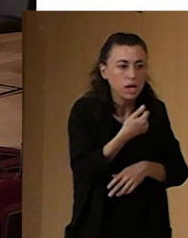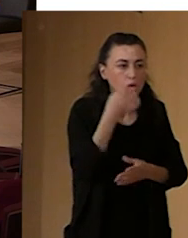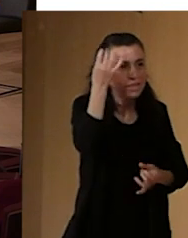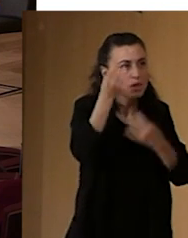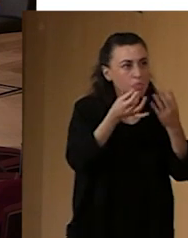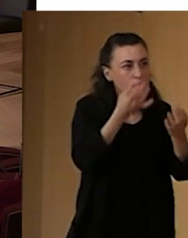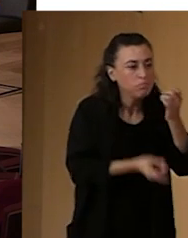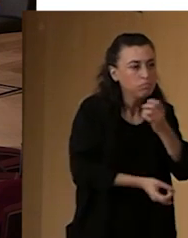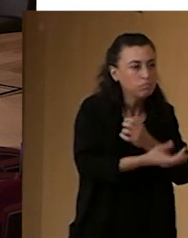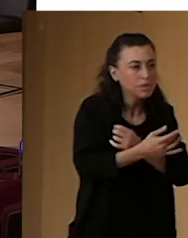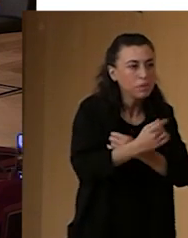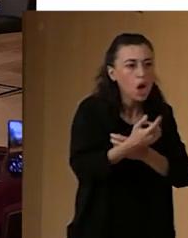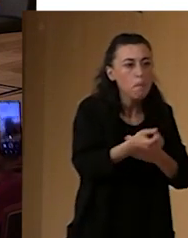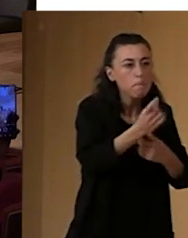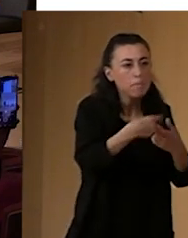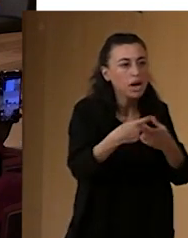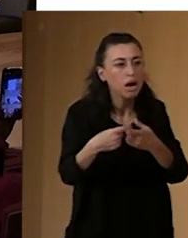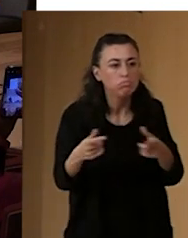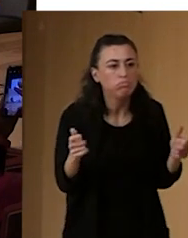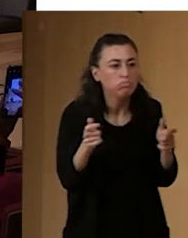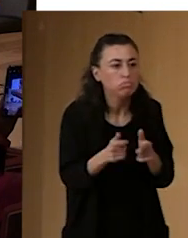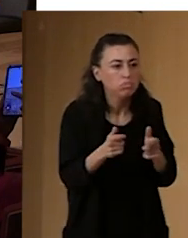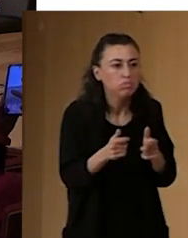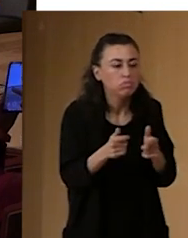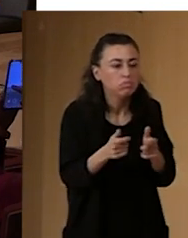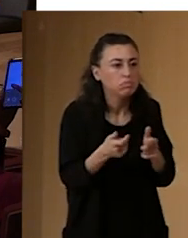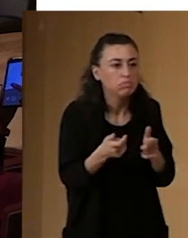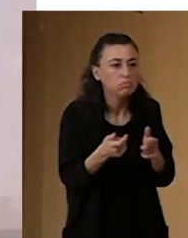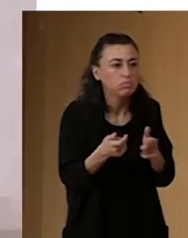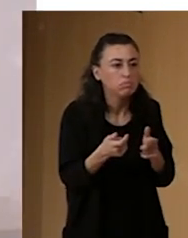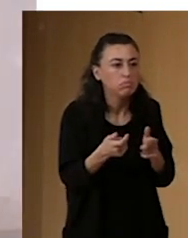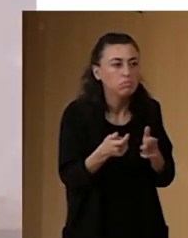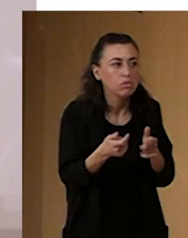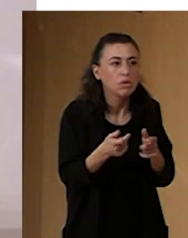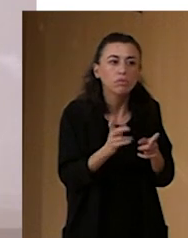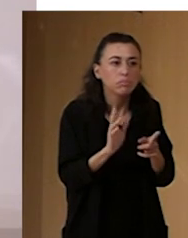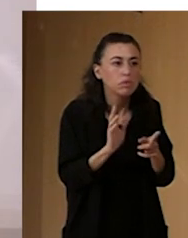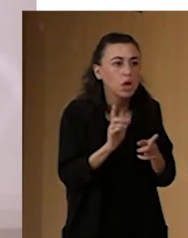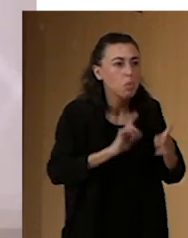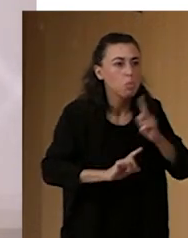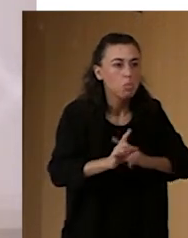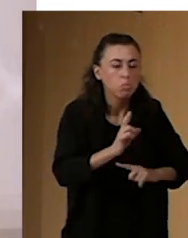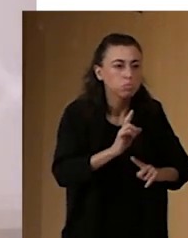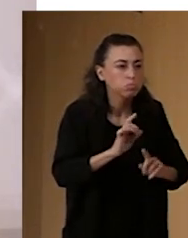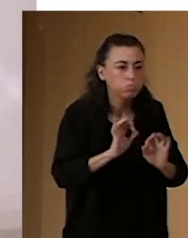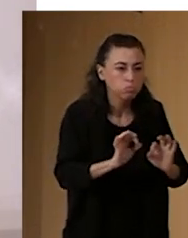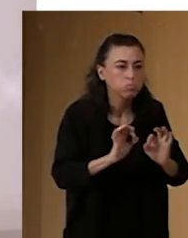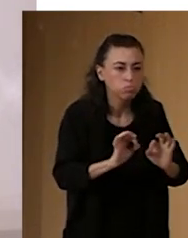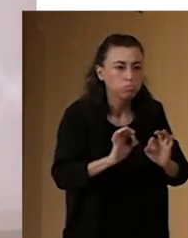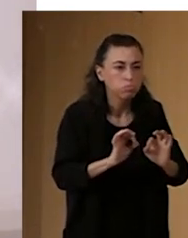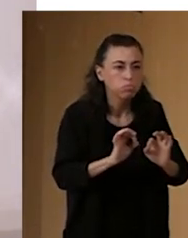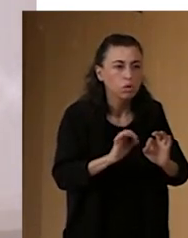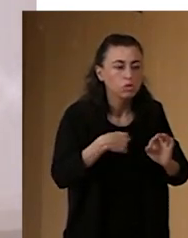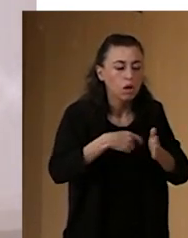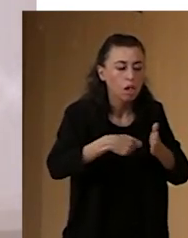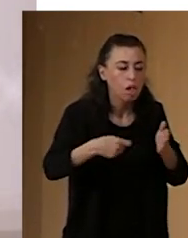es responsabilidad del público objetivo, es responsabilidad nuestra, ¿no? Entonces, es muy importante hacer hincapié en esto. Entonces, bueno, no me quiero enrollar mucho